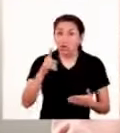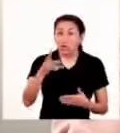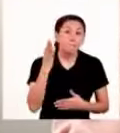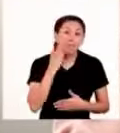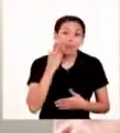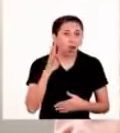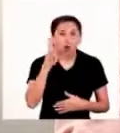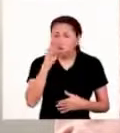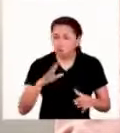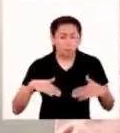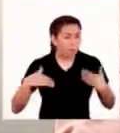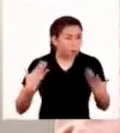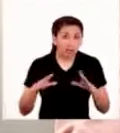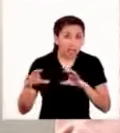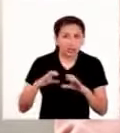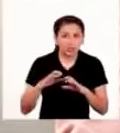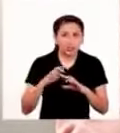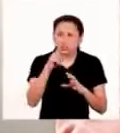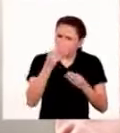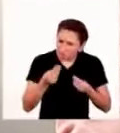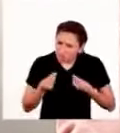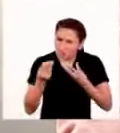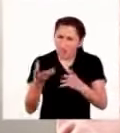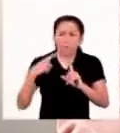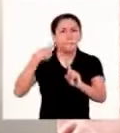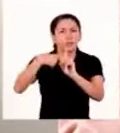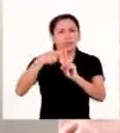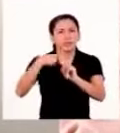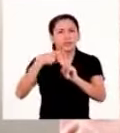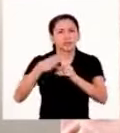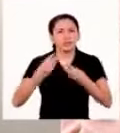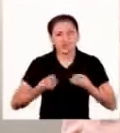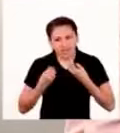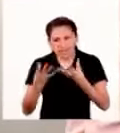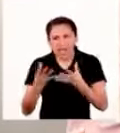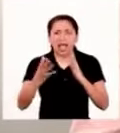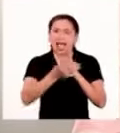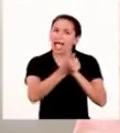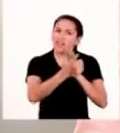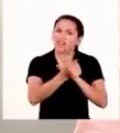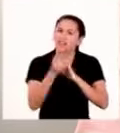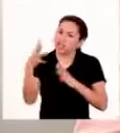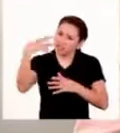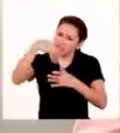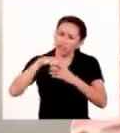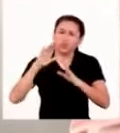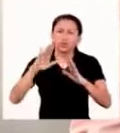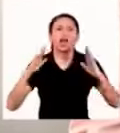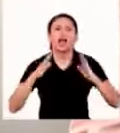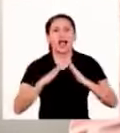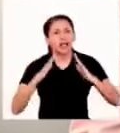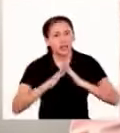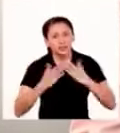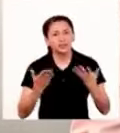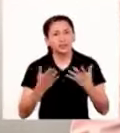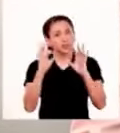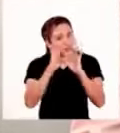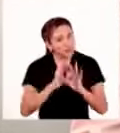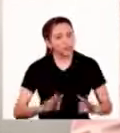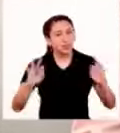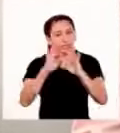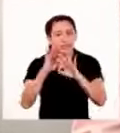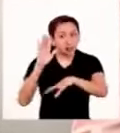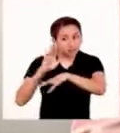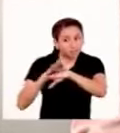ya no puede hacer vean lo positivo y de repente vean otras habilidades que pueda compartir en casa es importante